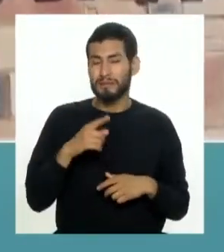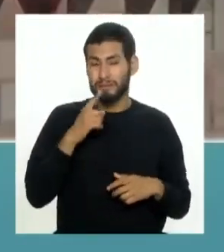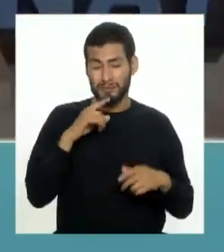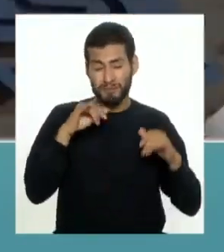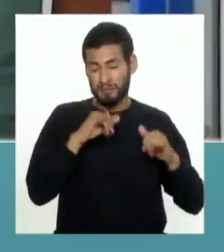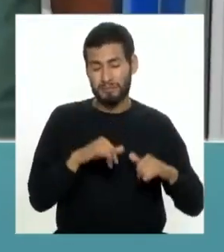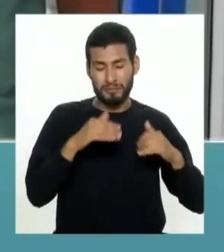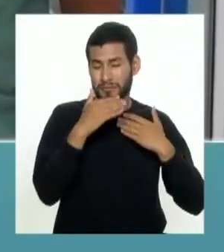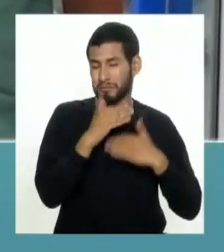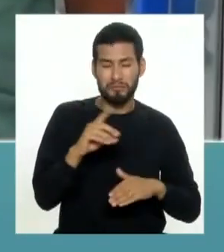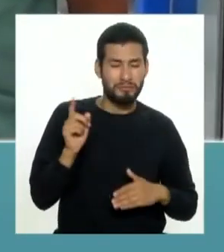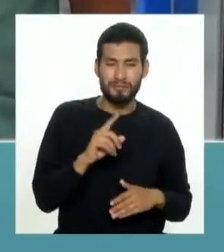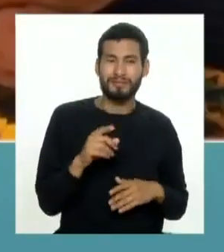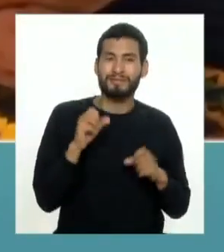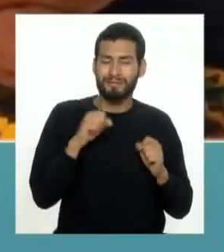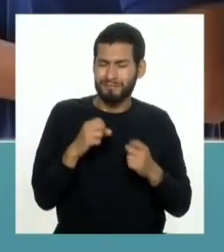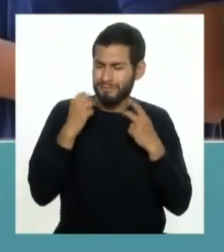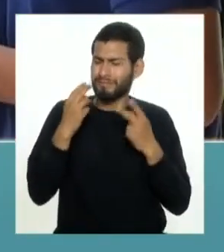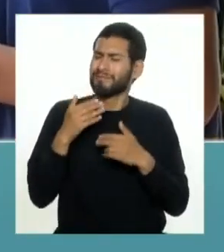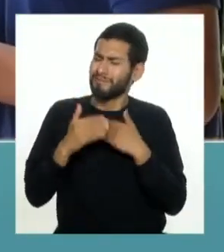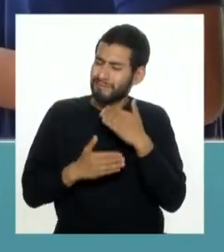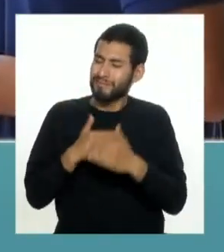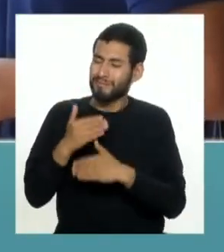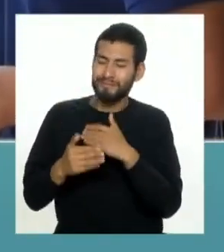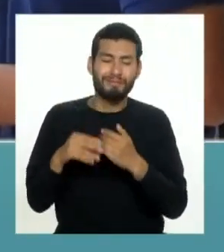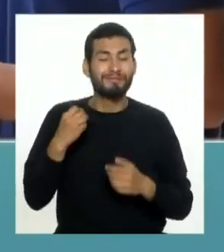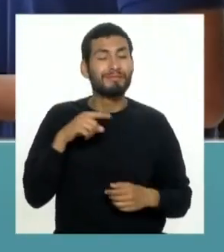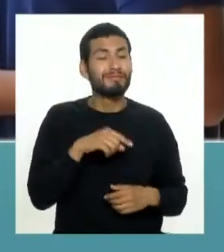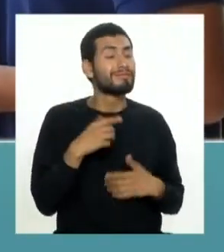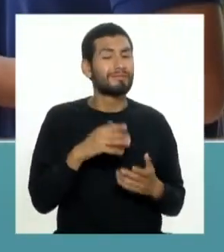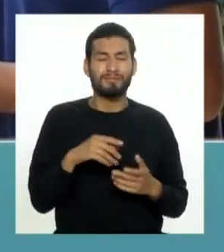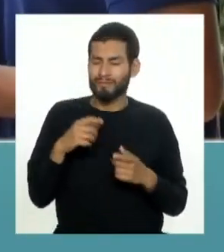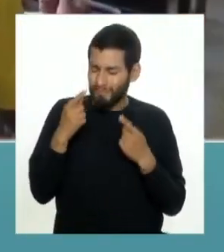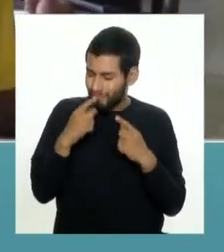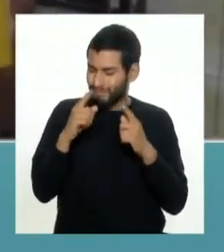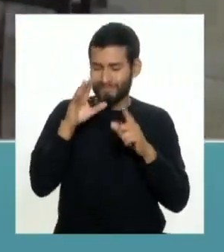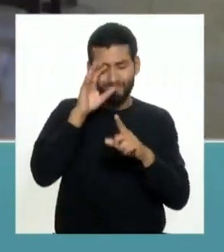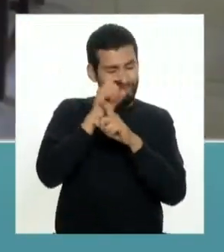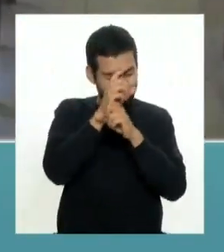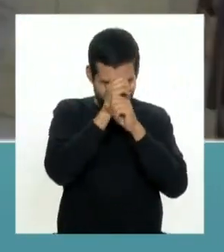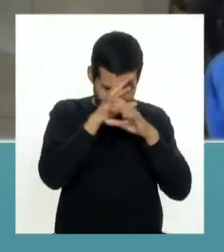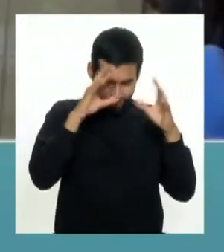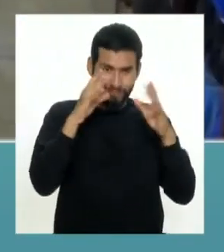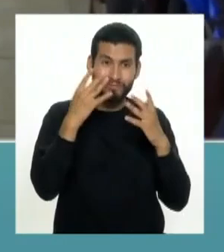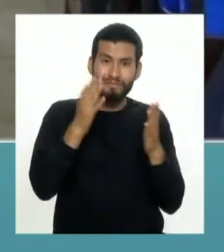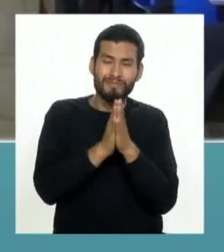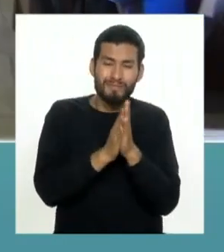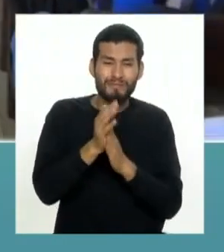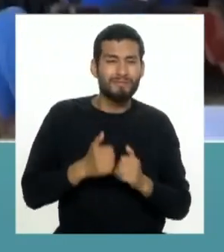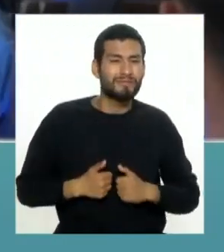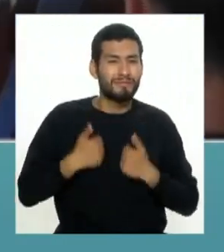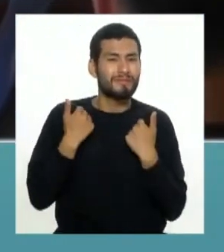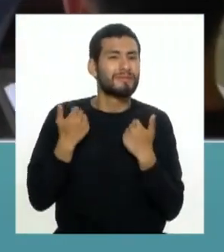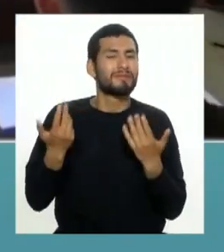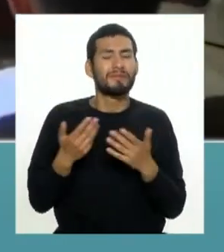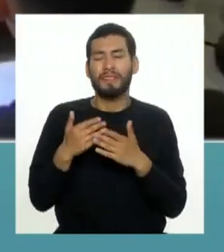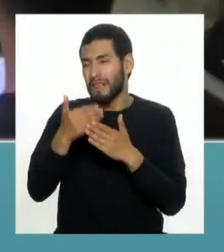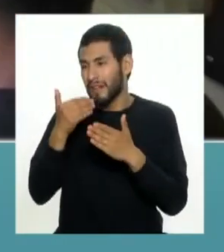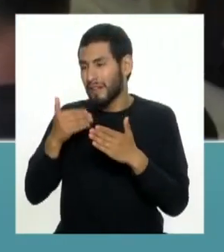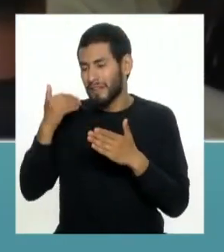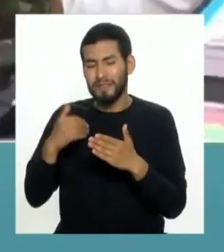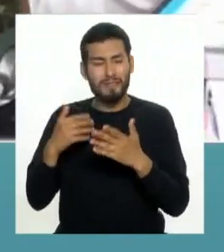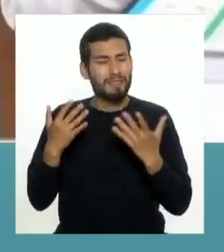siendo una limitante para que puedan salir adelante porque son chicos exitosos soñadores que tienen un proyecto de vida detrás que